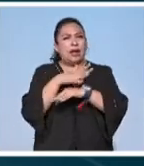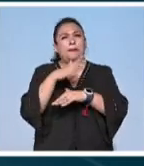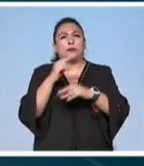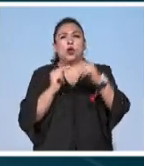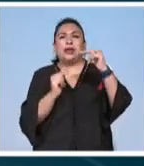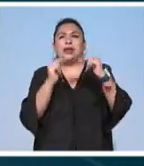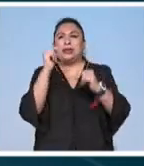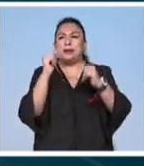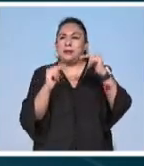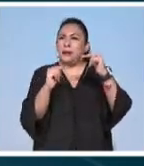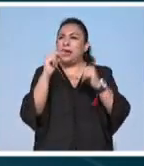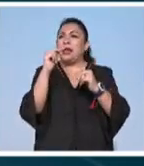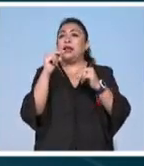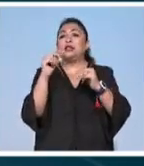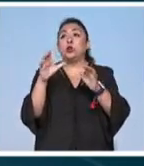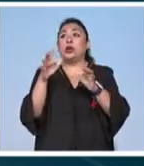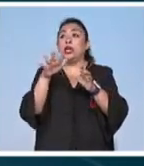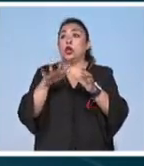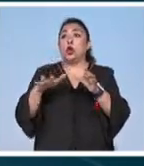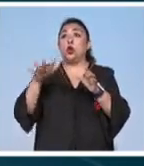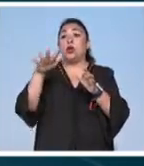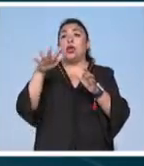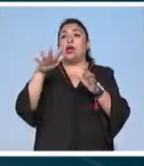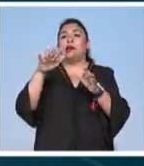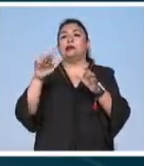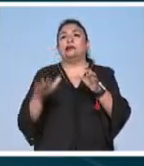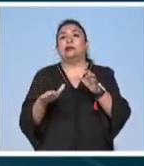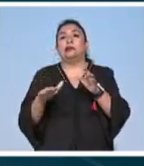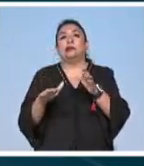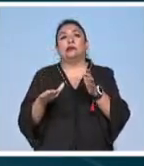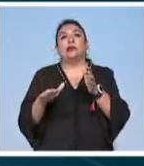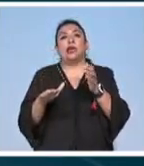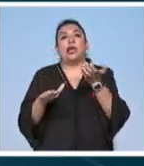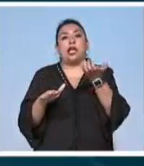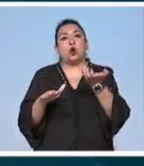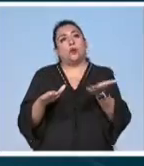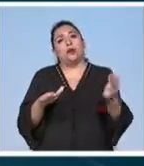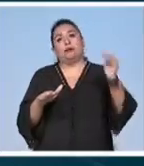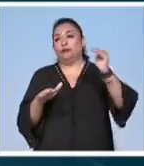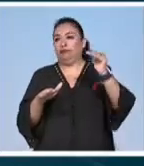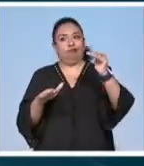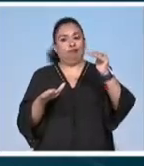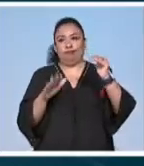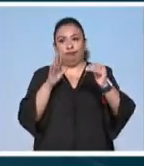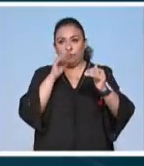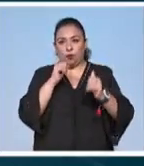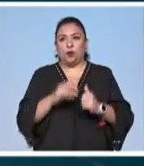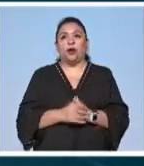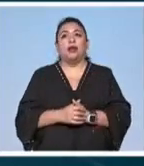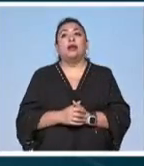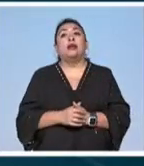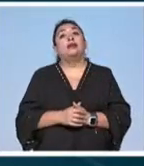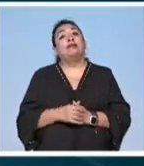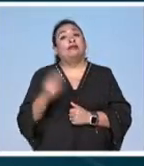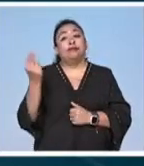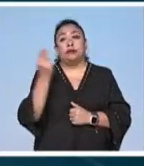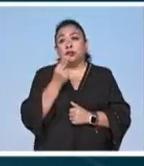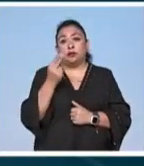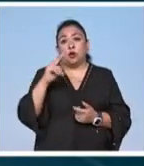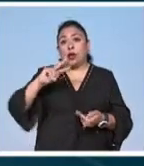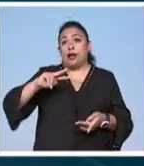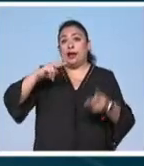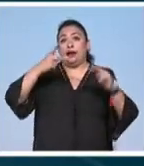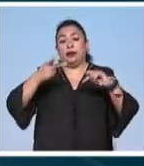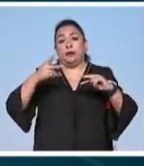jerarquía que mantiene a la ecología por debajo de la economía y tenemos en todo caso ponerlas al